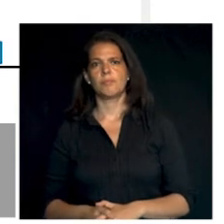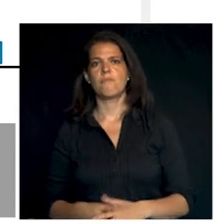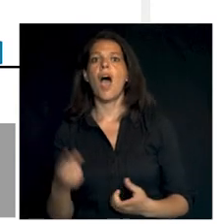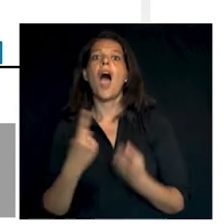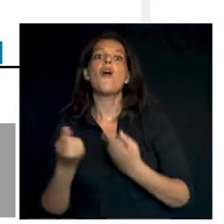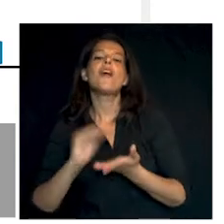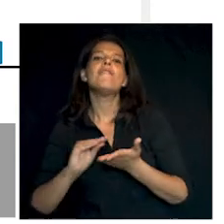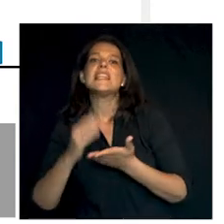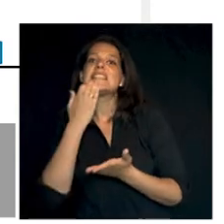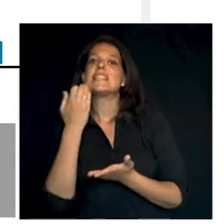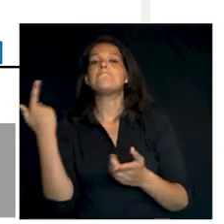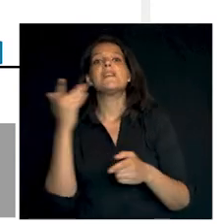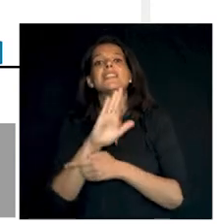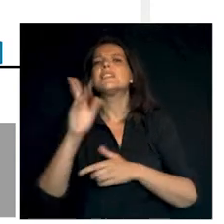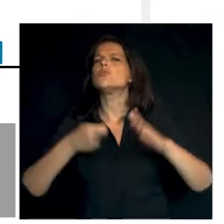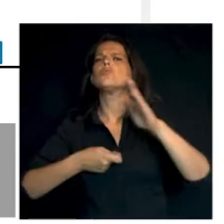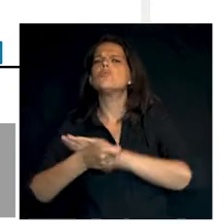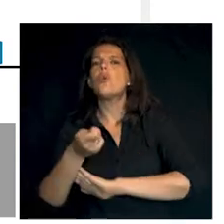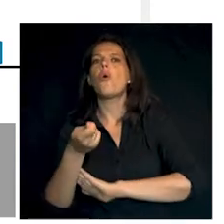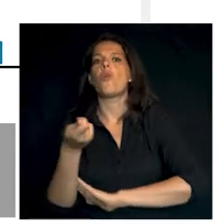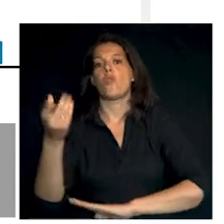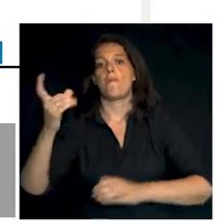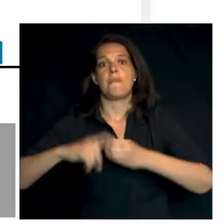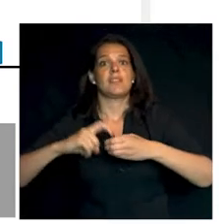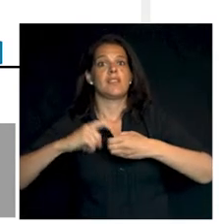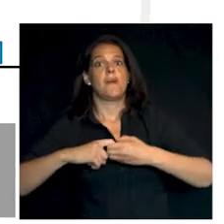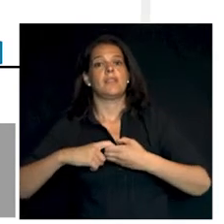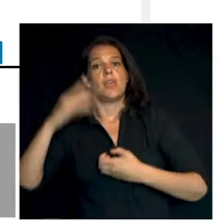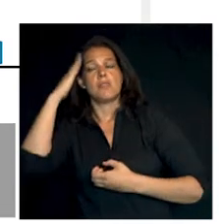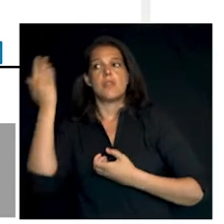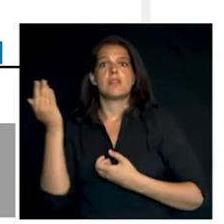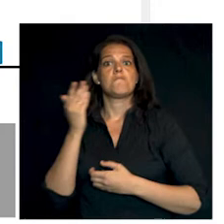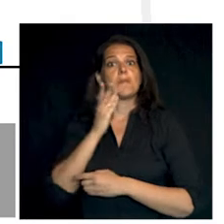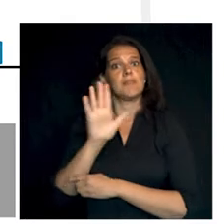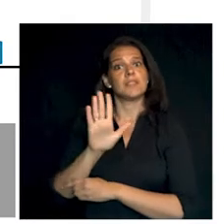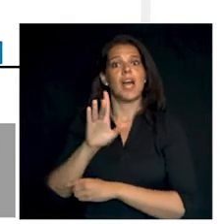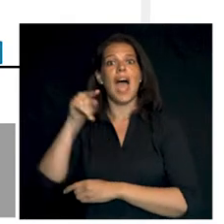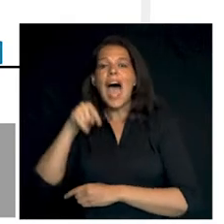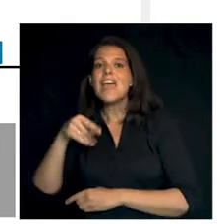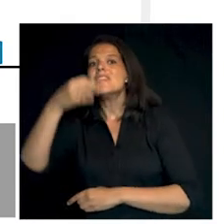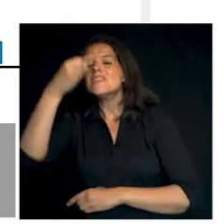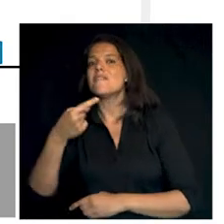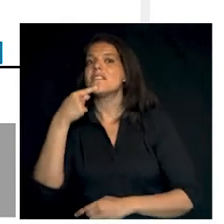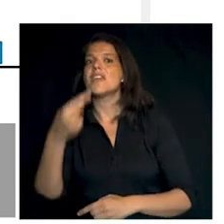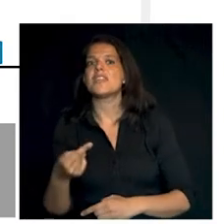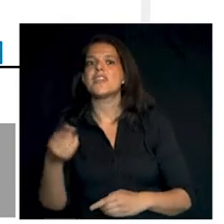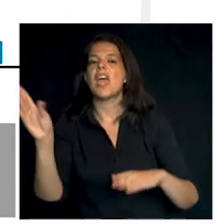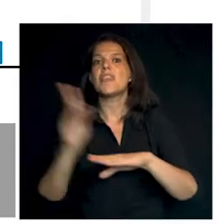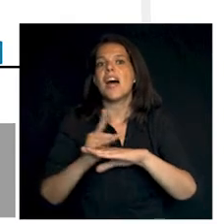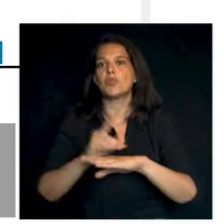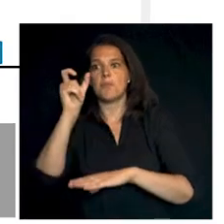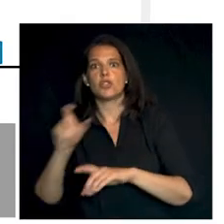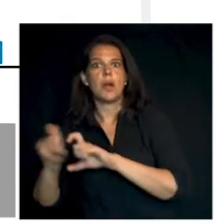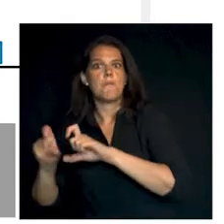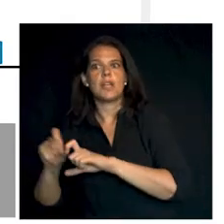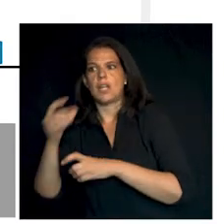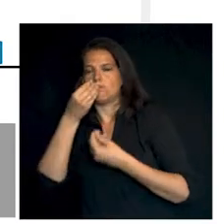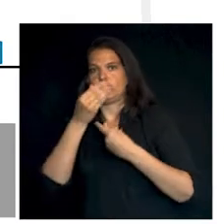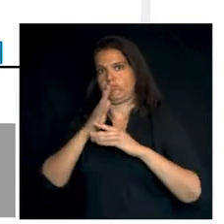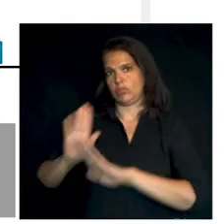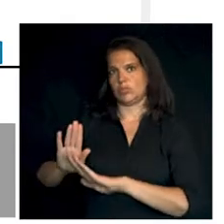Adicionalmente, si estás presentando la solicitud en calidad de representante, en este paso debes indicar los datos del representado.